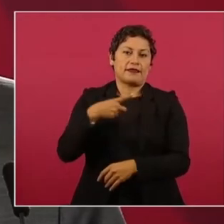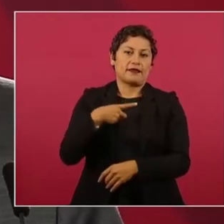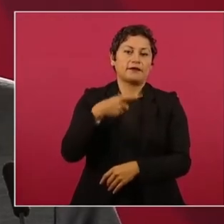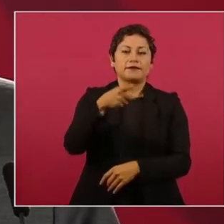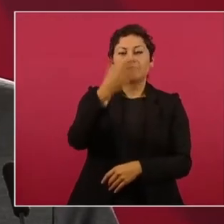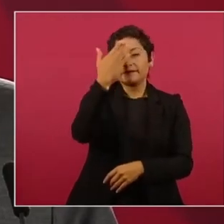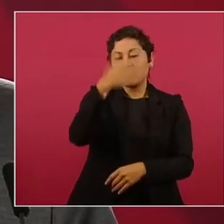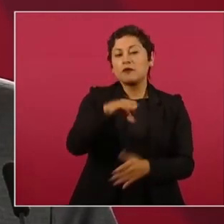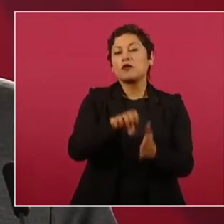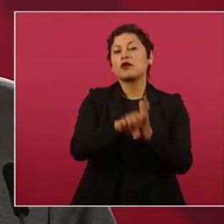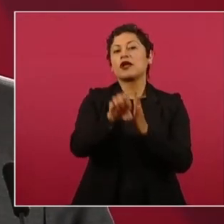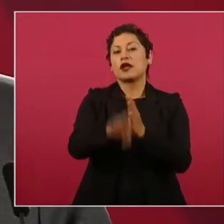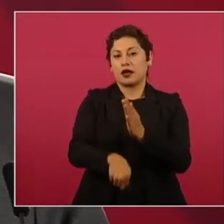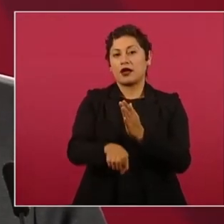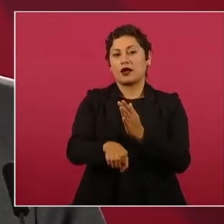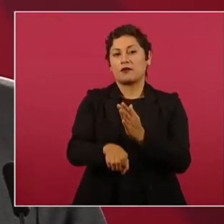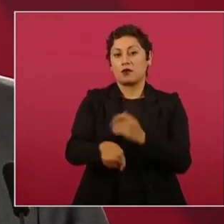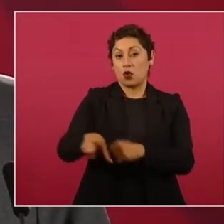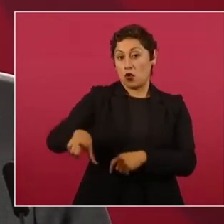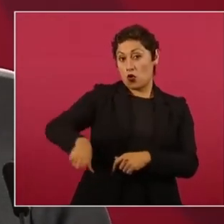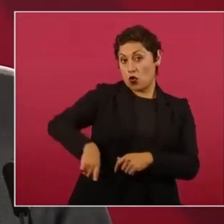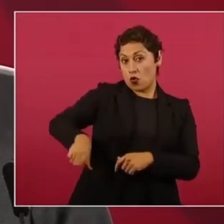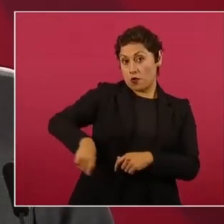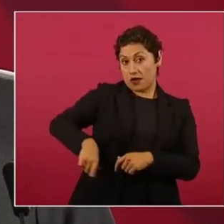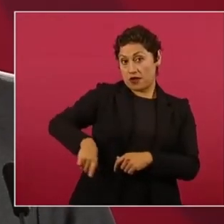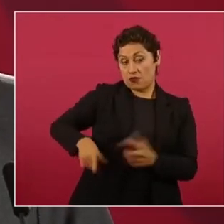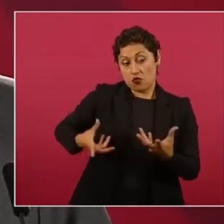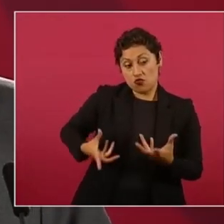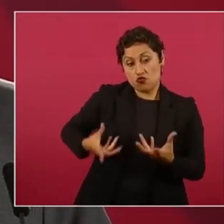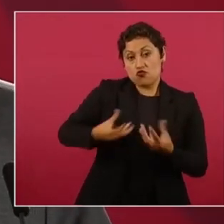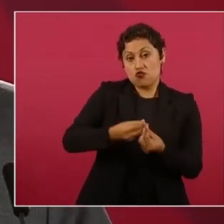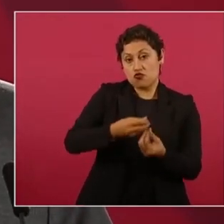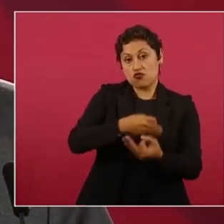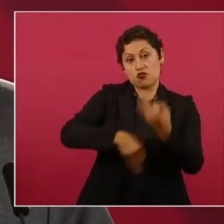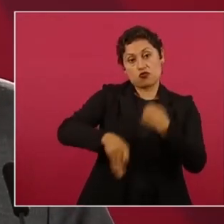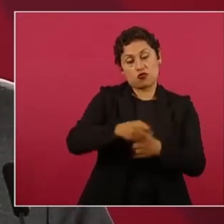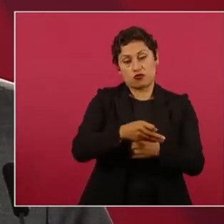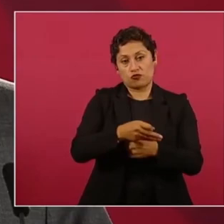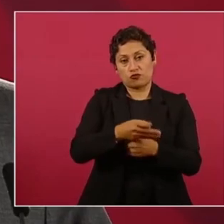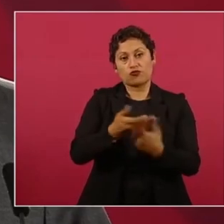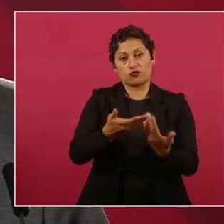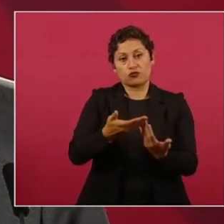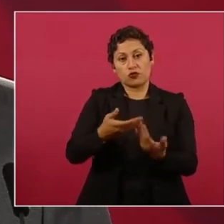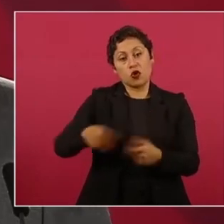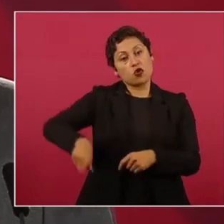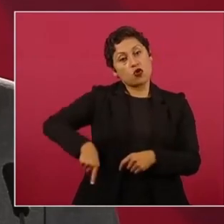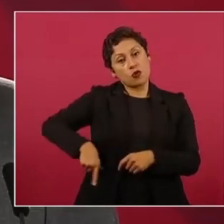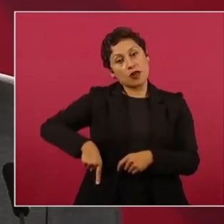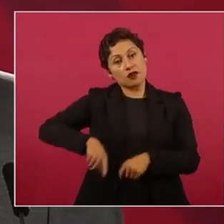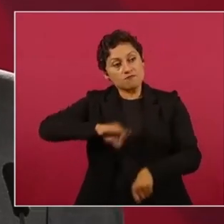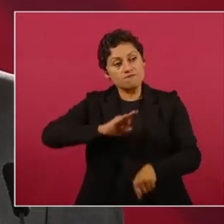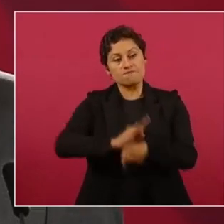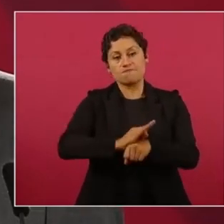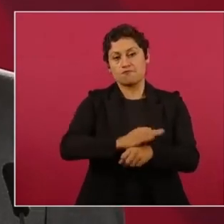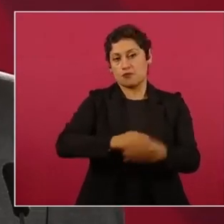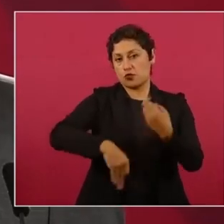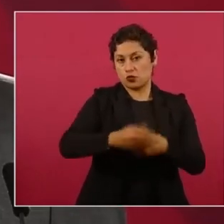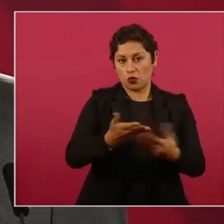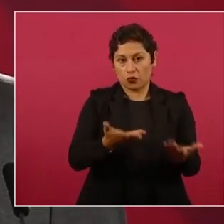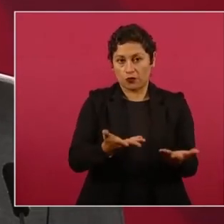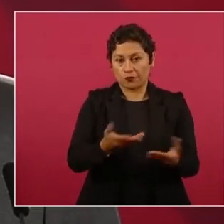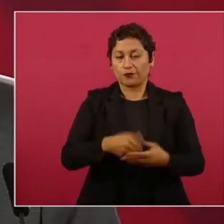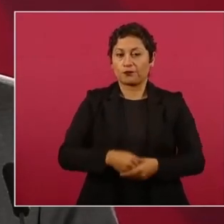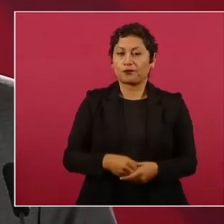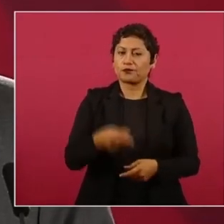pueblo, para el pueblo, con el pueblo, pero también es un principio